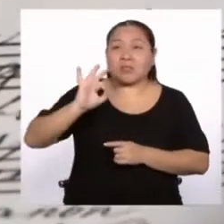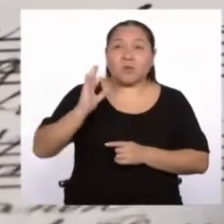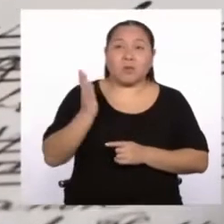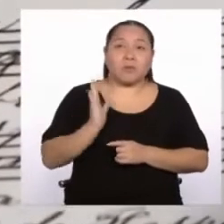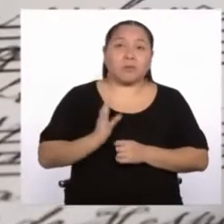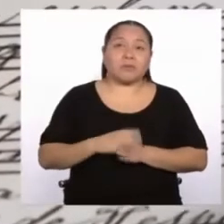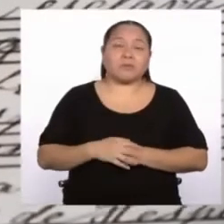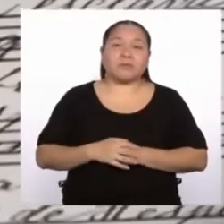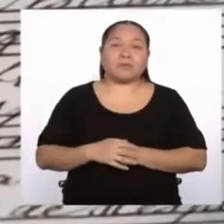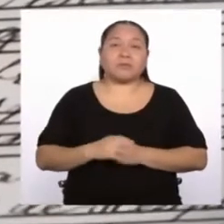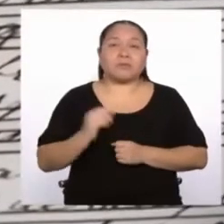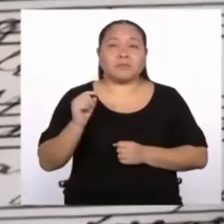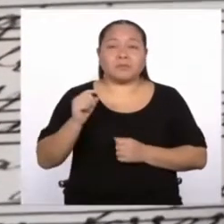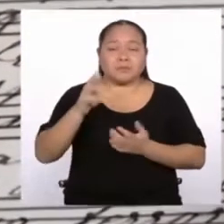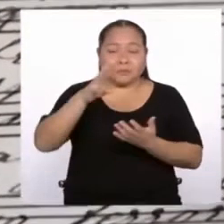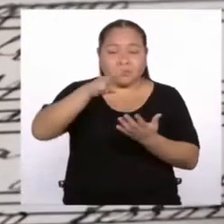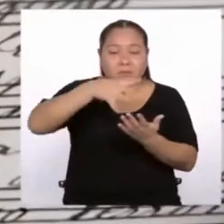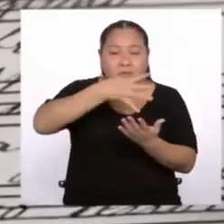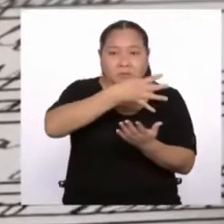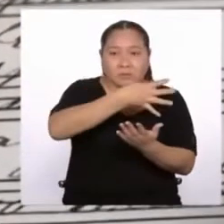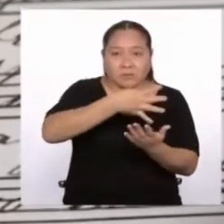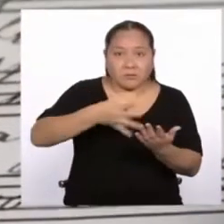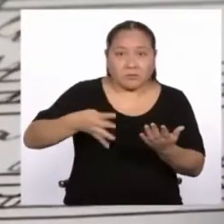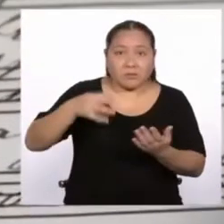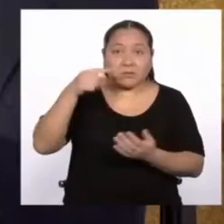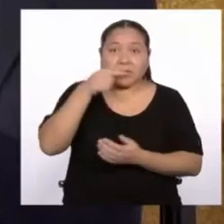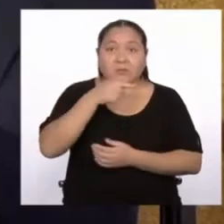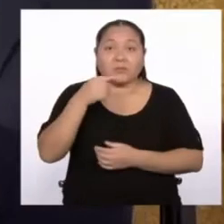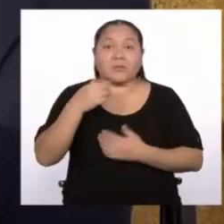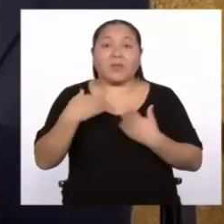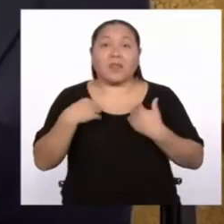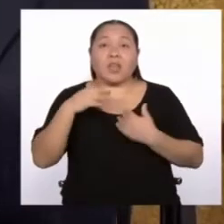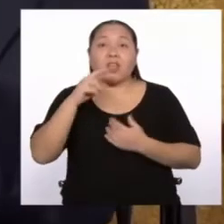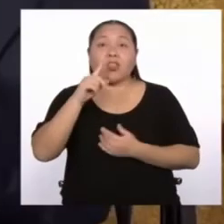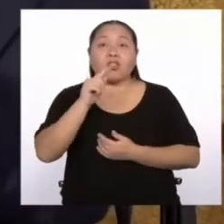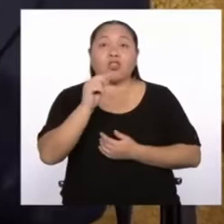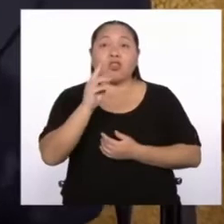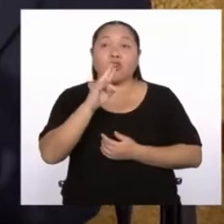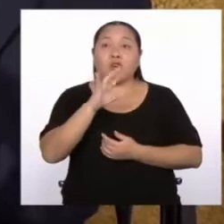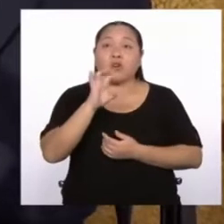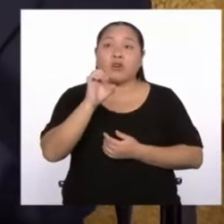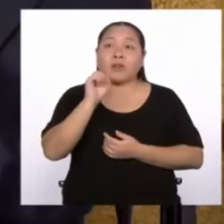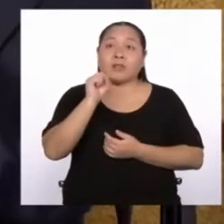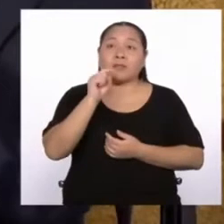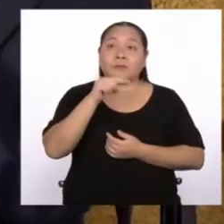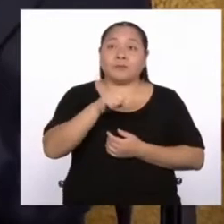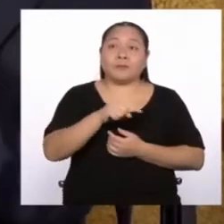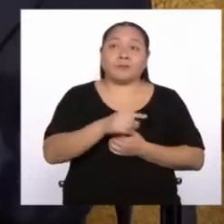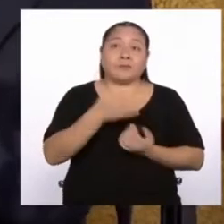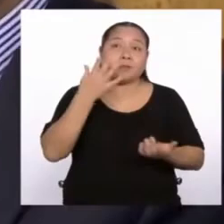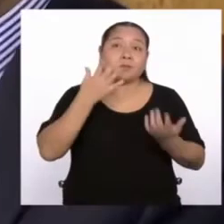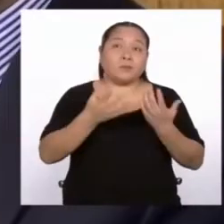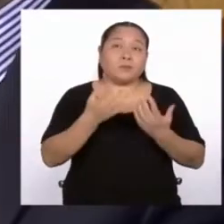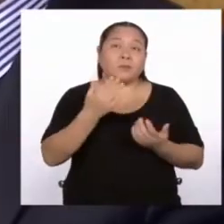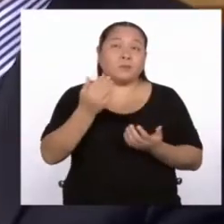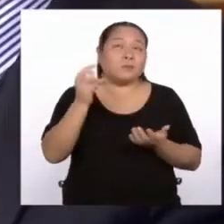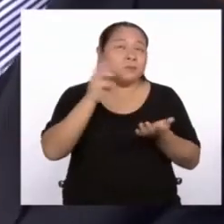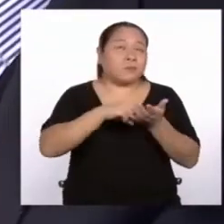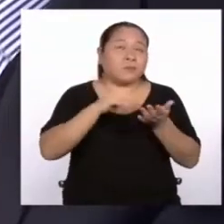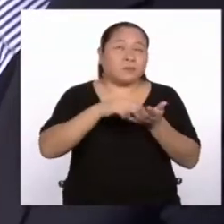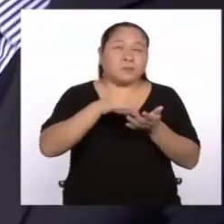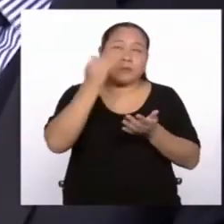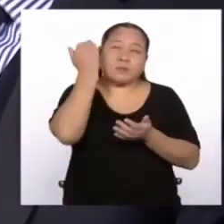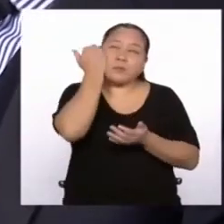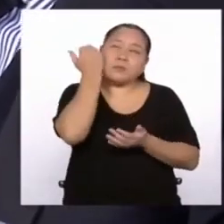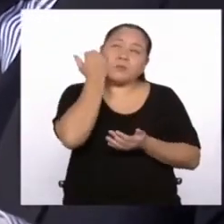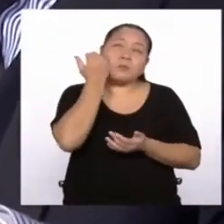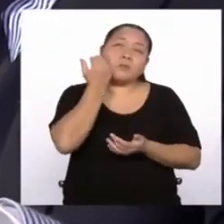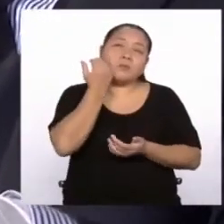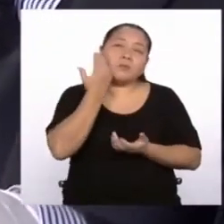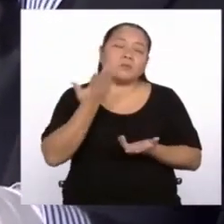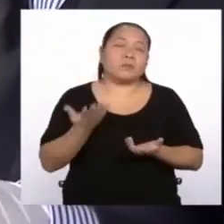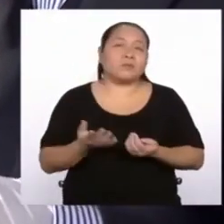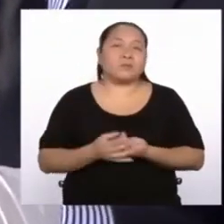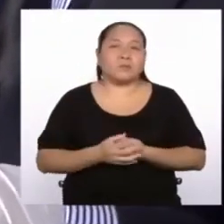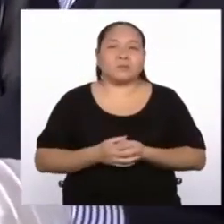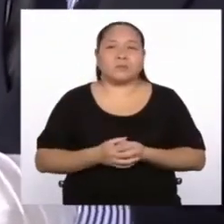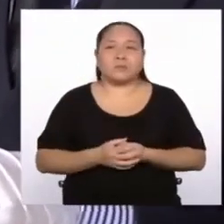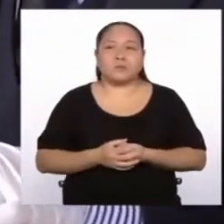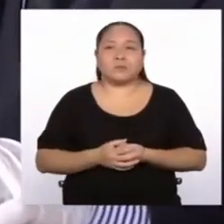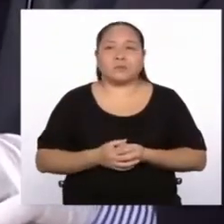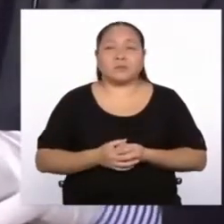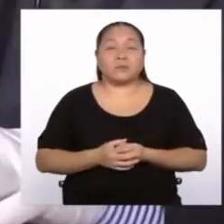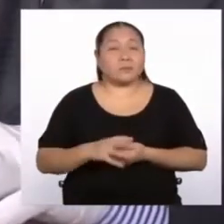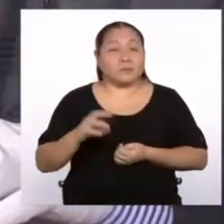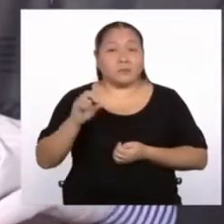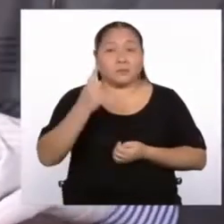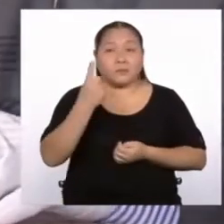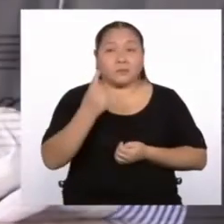La partitura que tiene Torres Arancibia puede ser la más antigua debido a varias razones. En